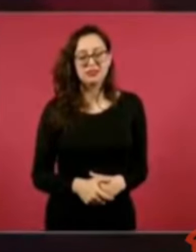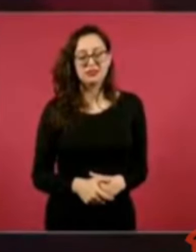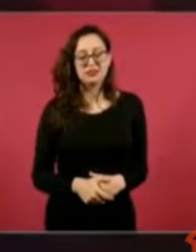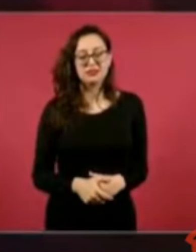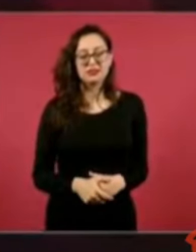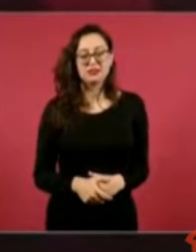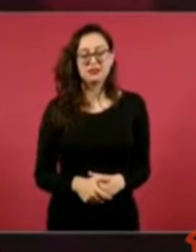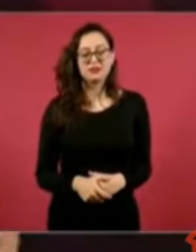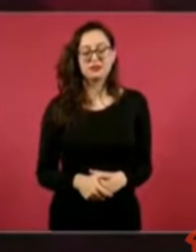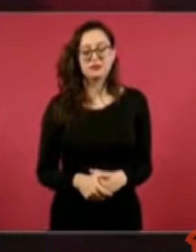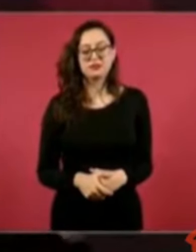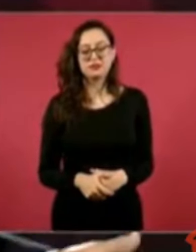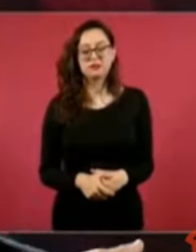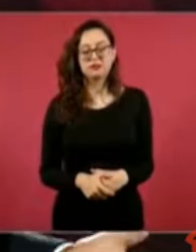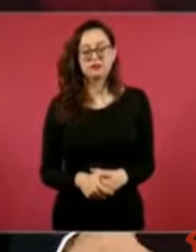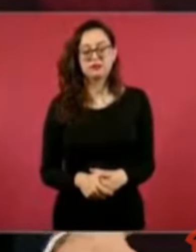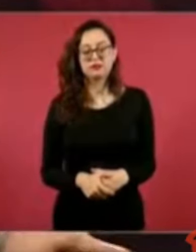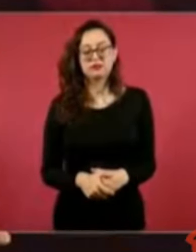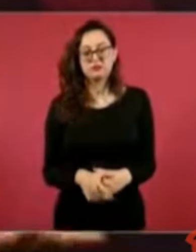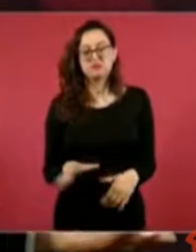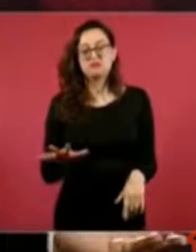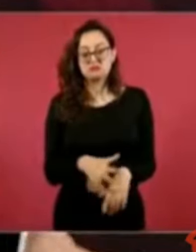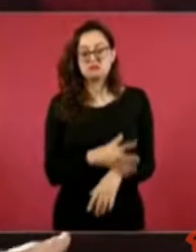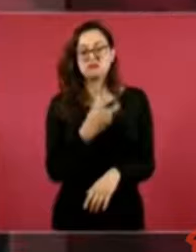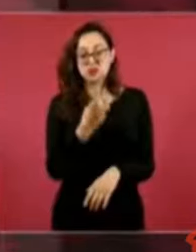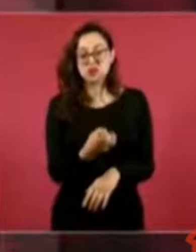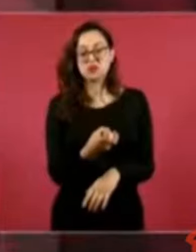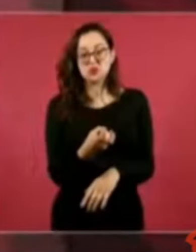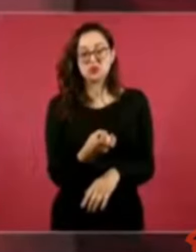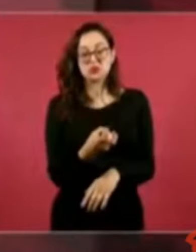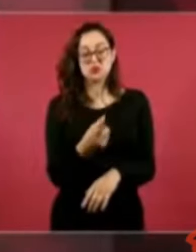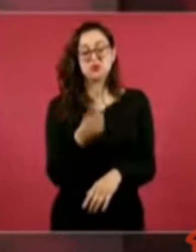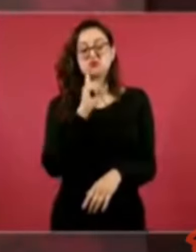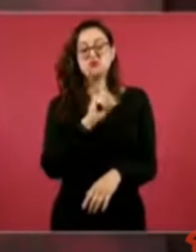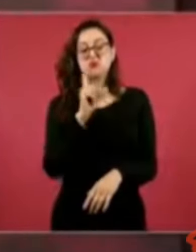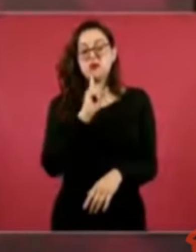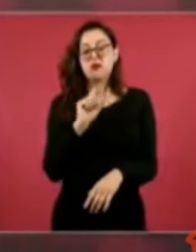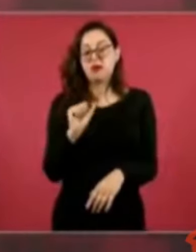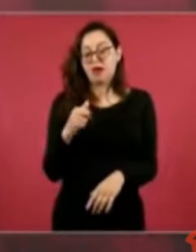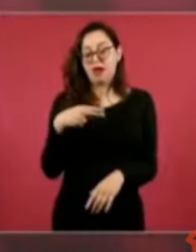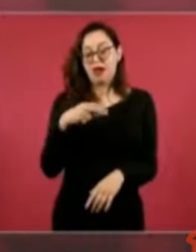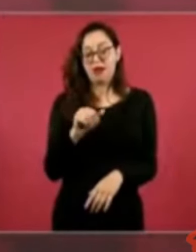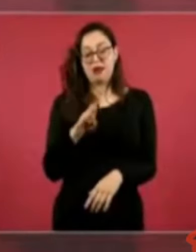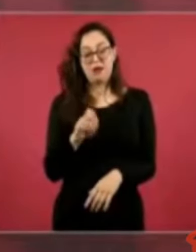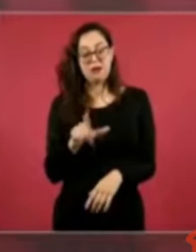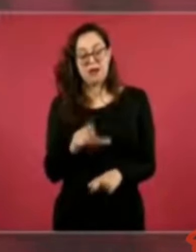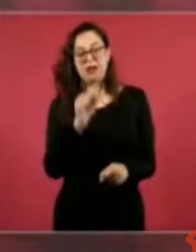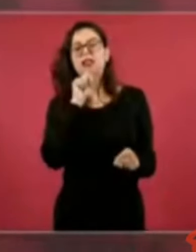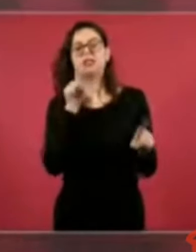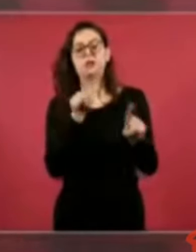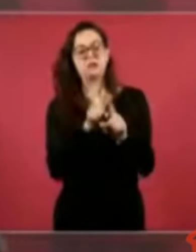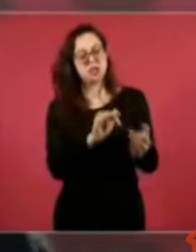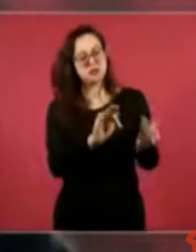Por eso podemos decirle a la señora Anabel, ¿dónde están tus pruebas?